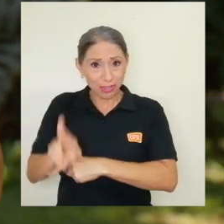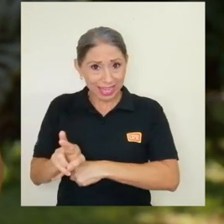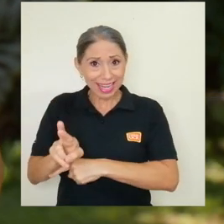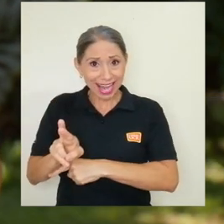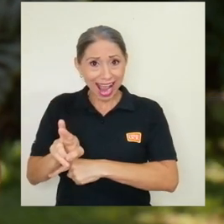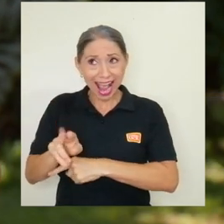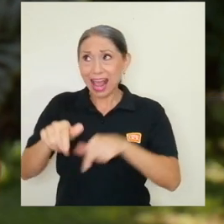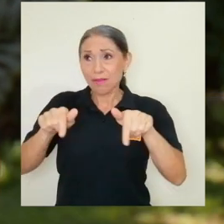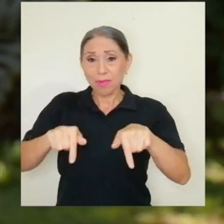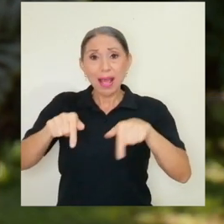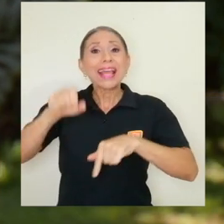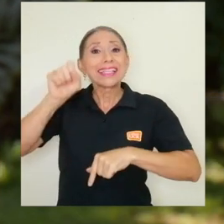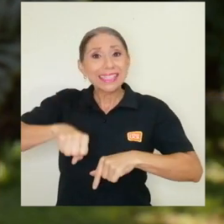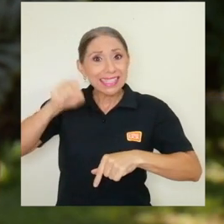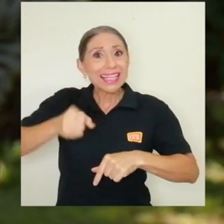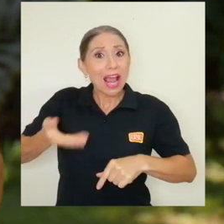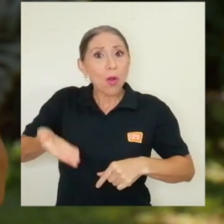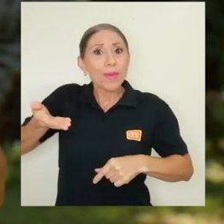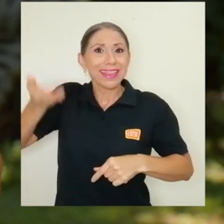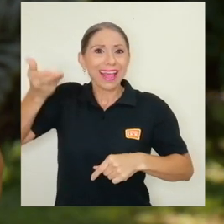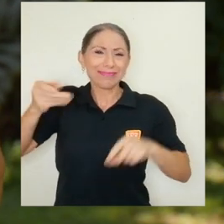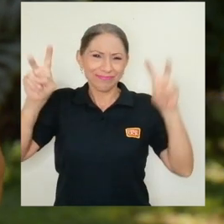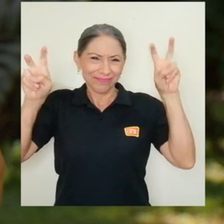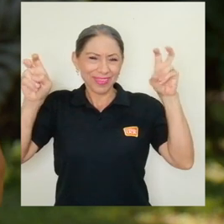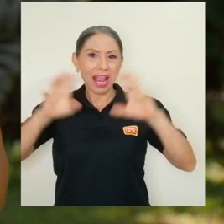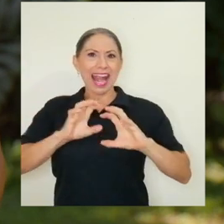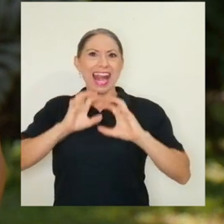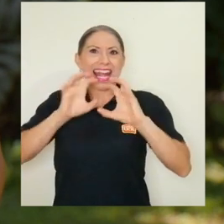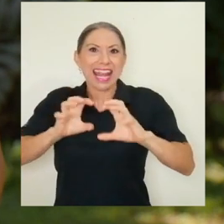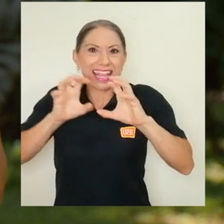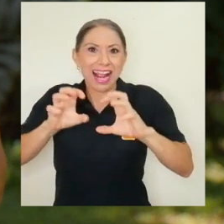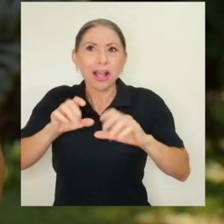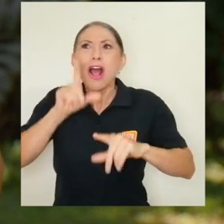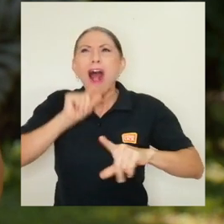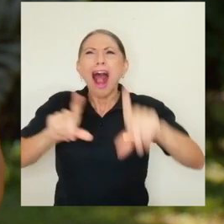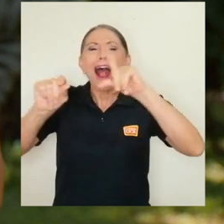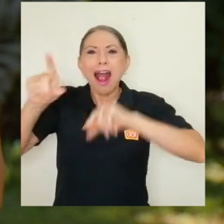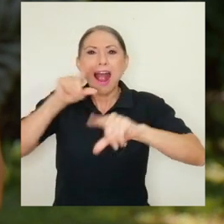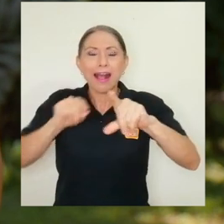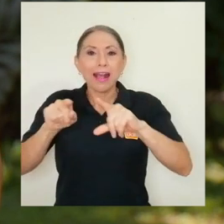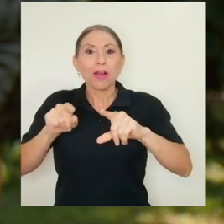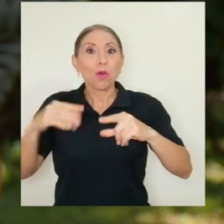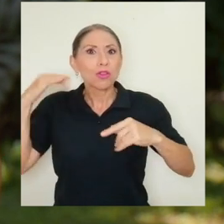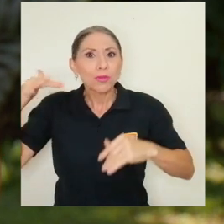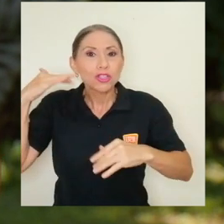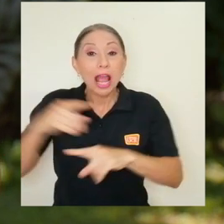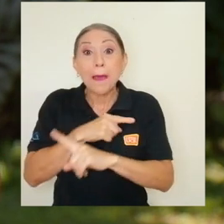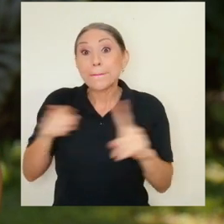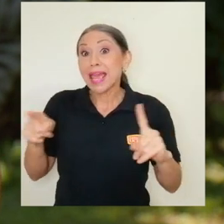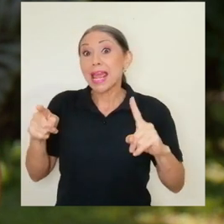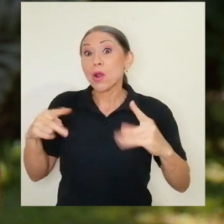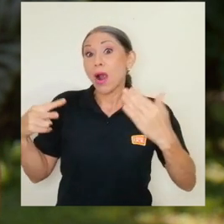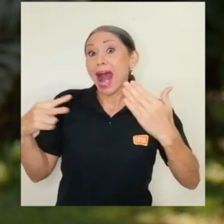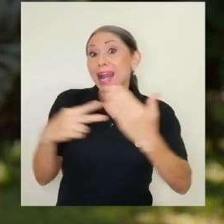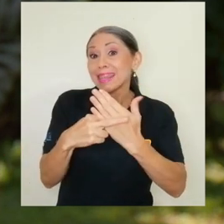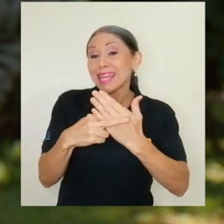Rica sí aumentan las frecuencias mínimas, es decir, gritan cuando hay mucho ruido, pero las aves en el Jardín Botánico Lancaster o Heredia no lo hacen,